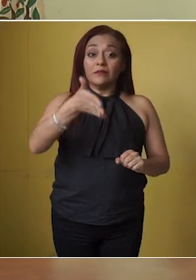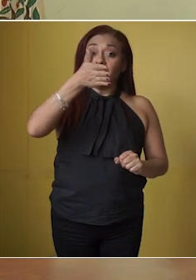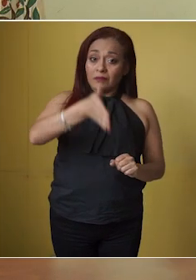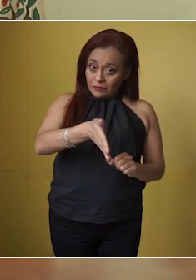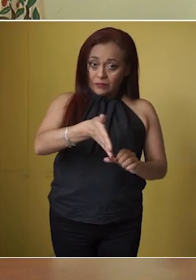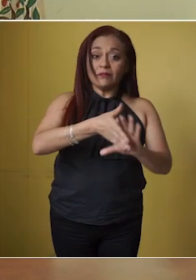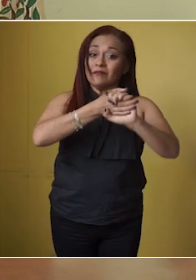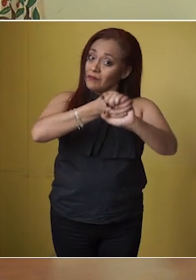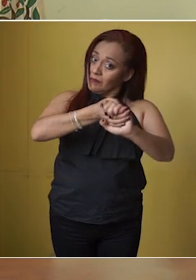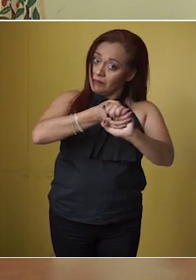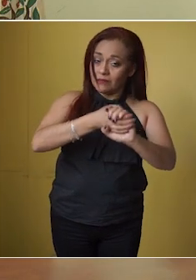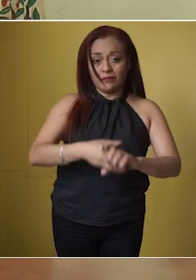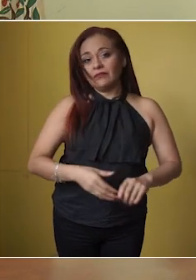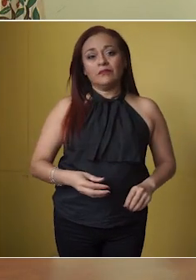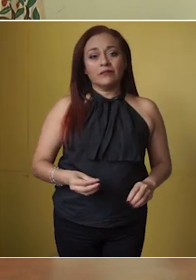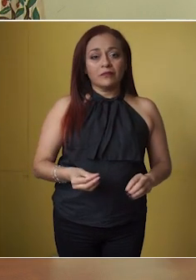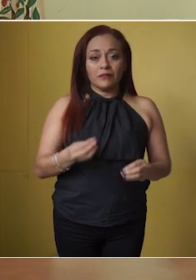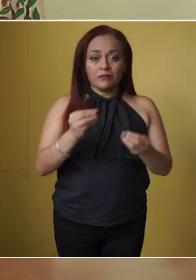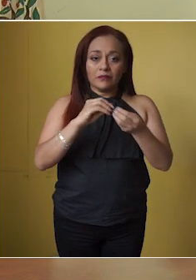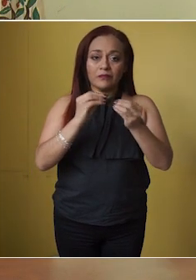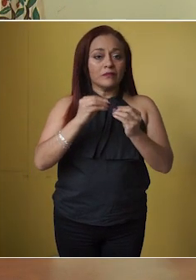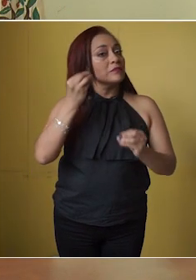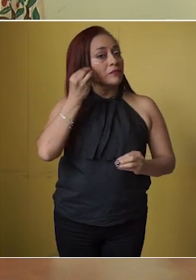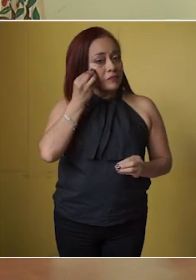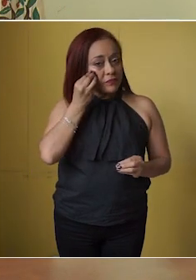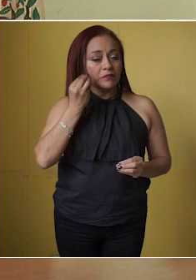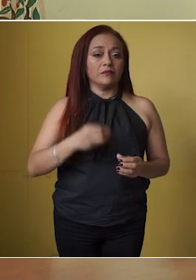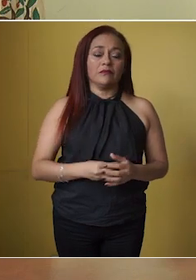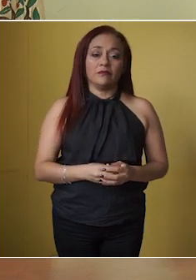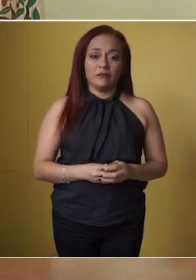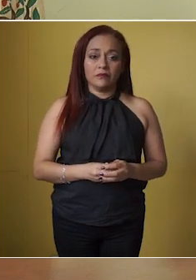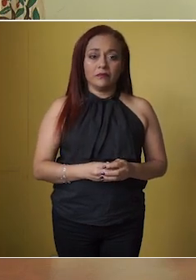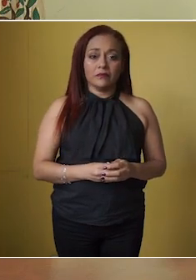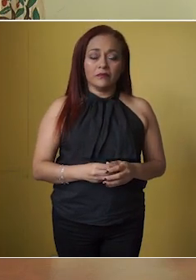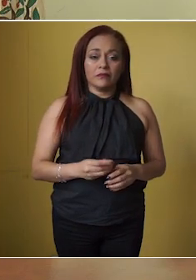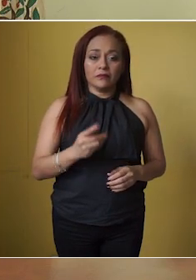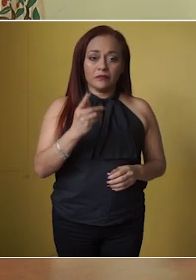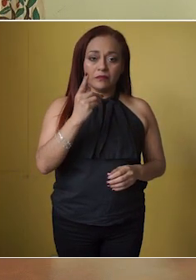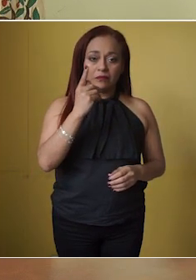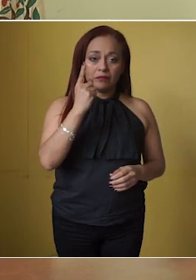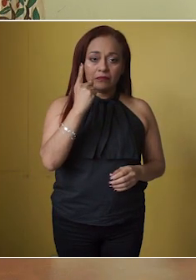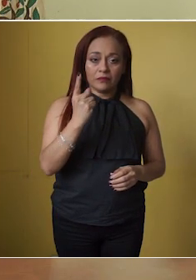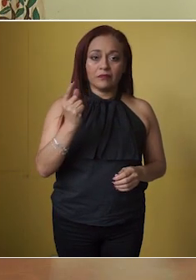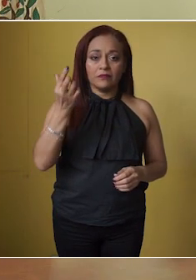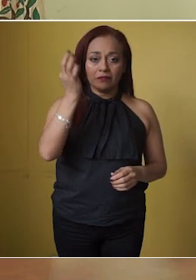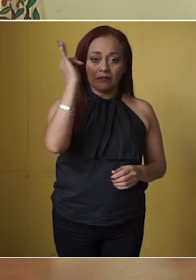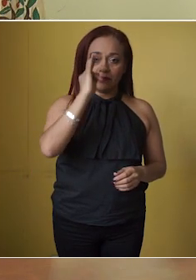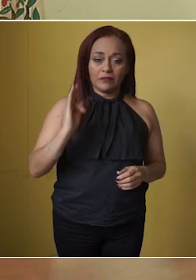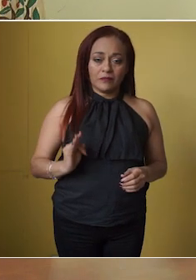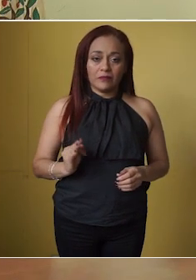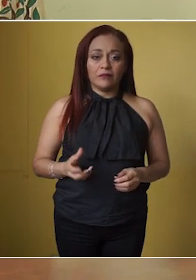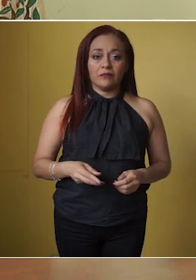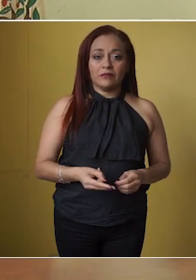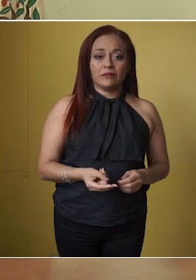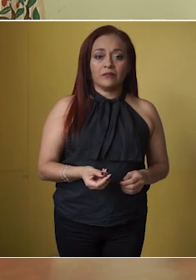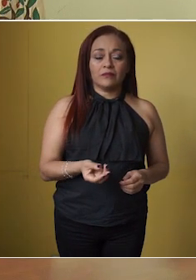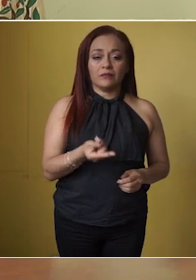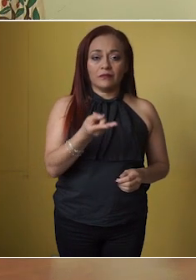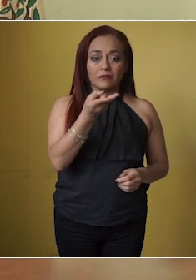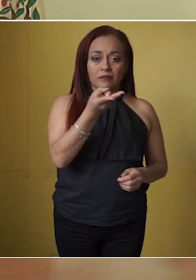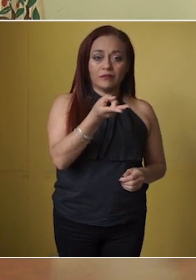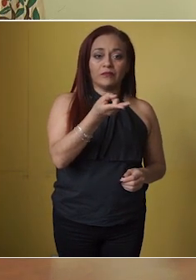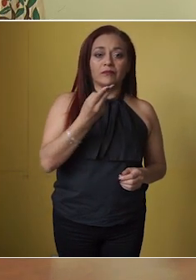saludo de manos y evitar los besos en el cachete, ya que esta es una de las formas en la que el virus puede ingresar a su